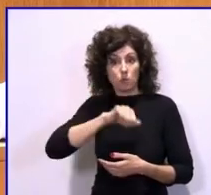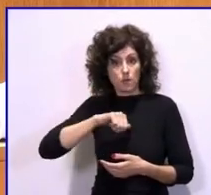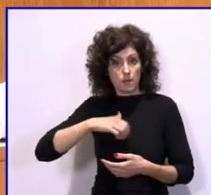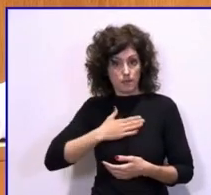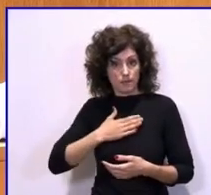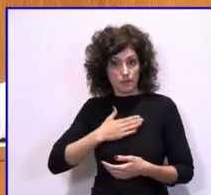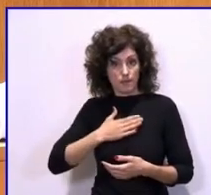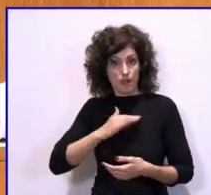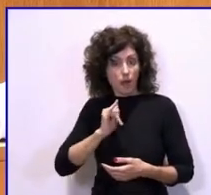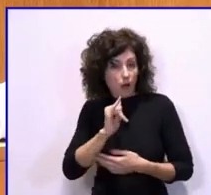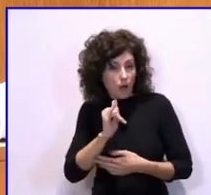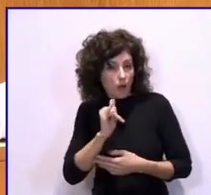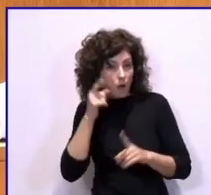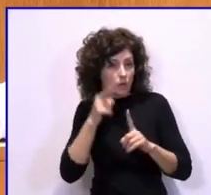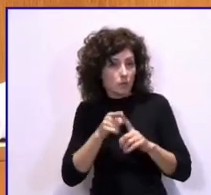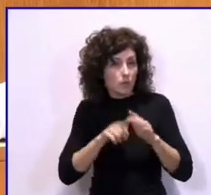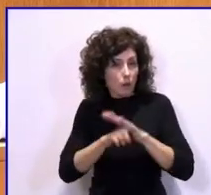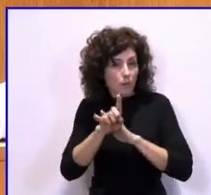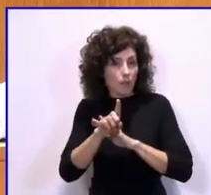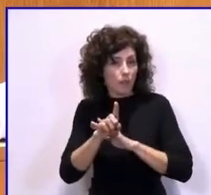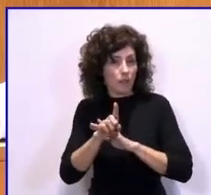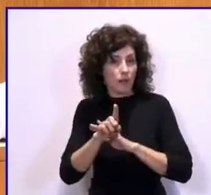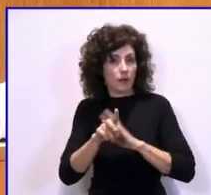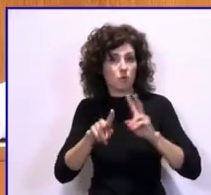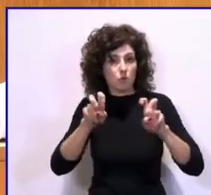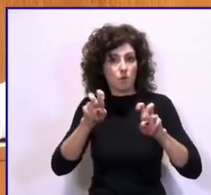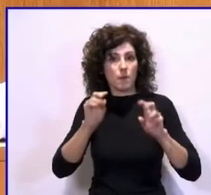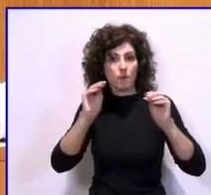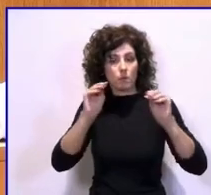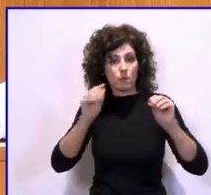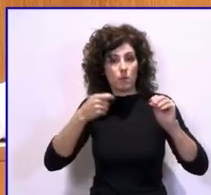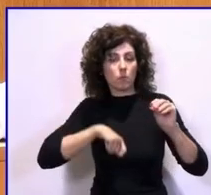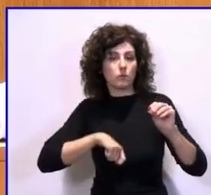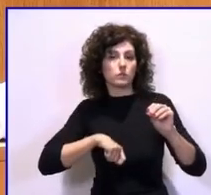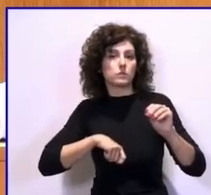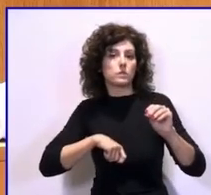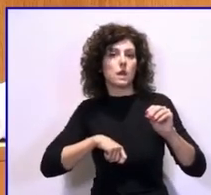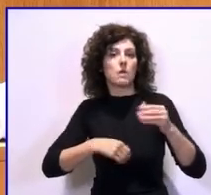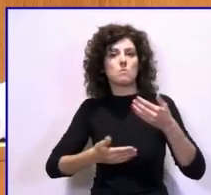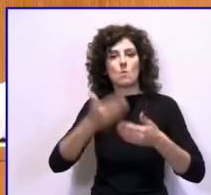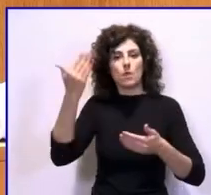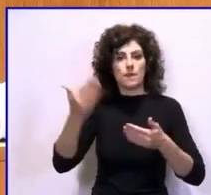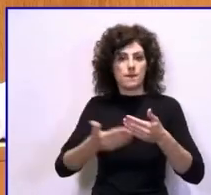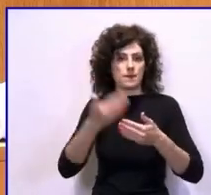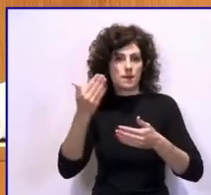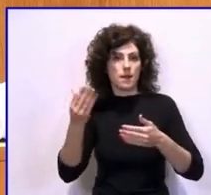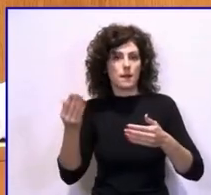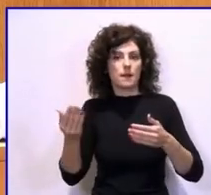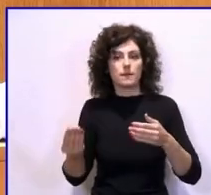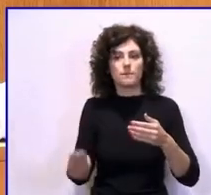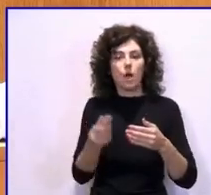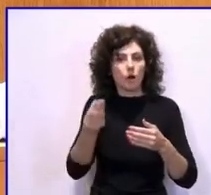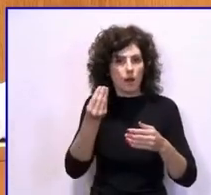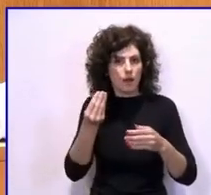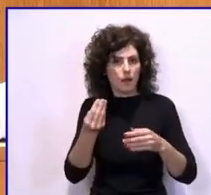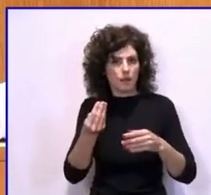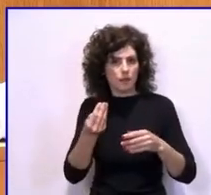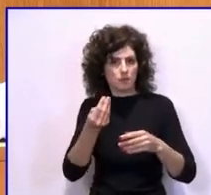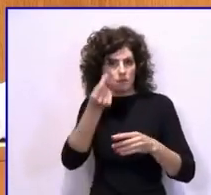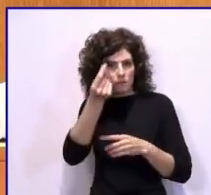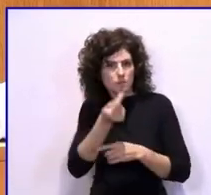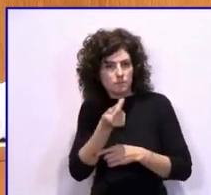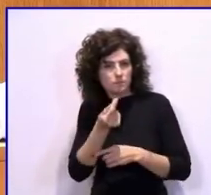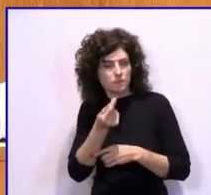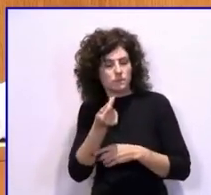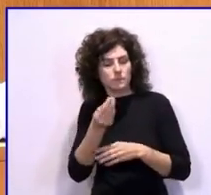tenemos intención de avanzar en una nueva formación profesional moderna que mejore sus prestaciones o si vamos